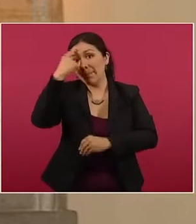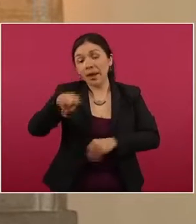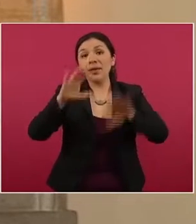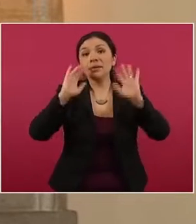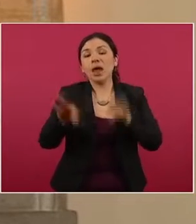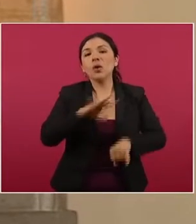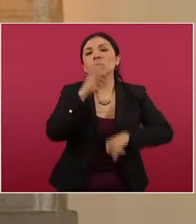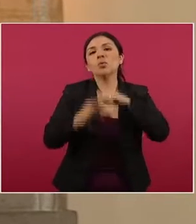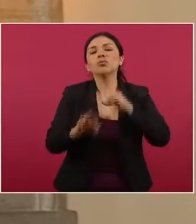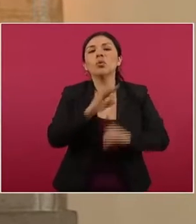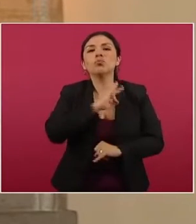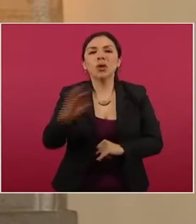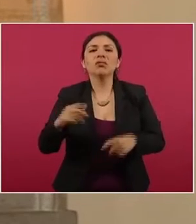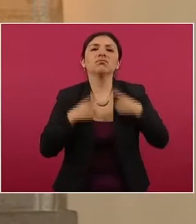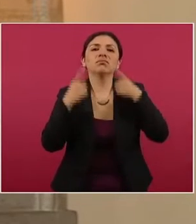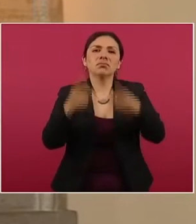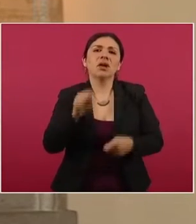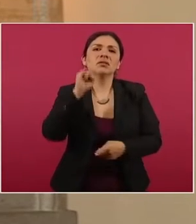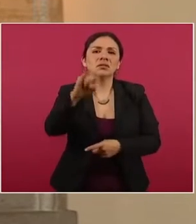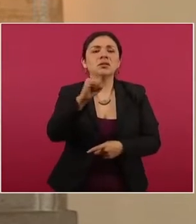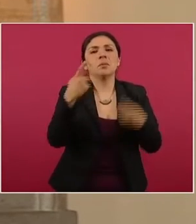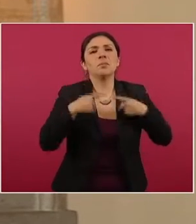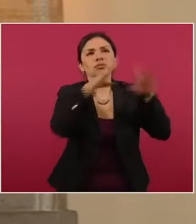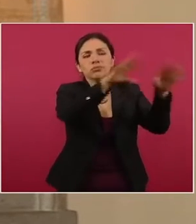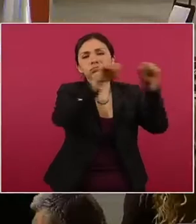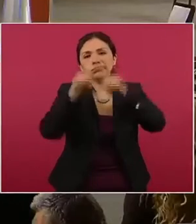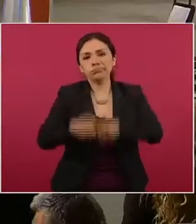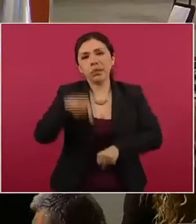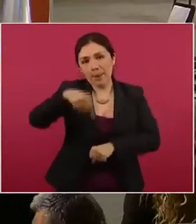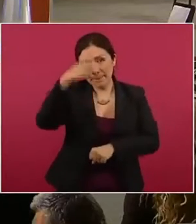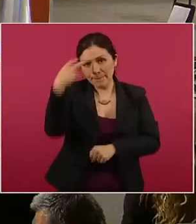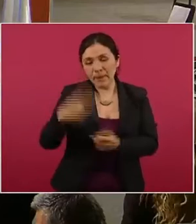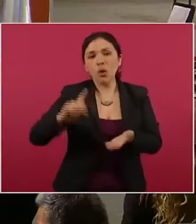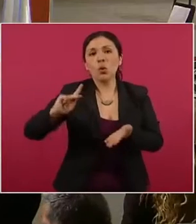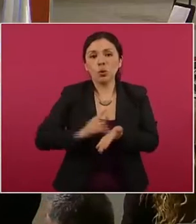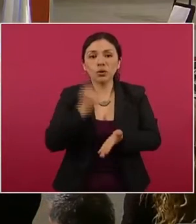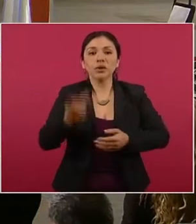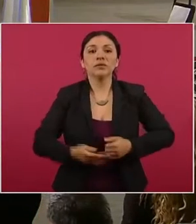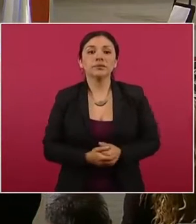finalmente se concediera la extradición a México. Siguiente.